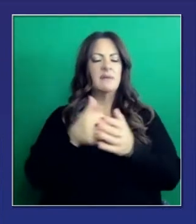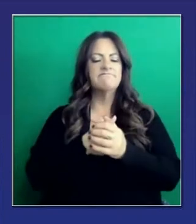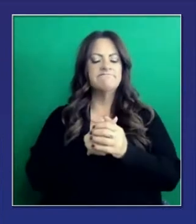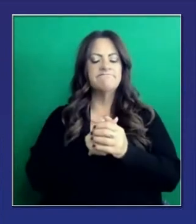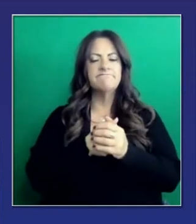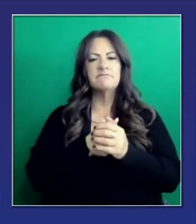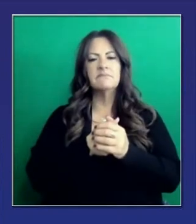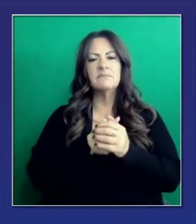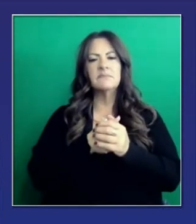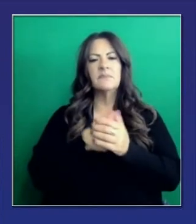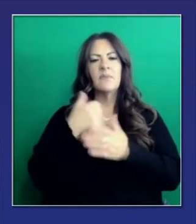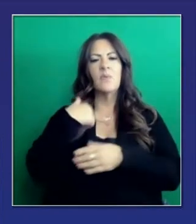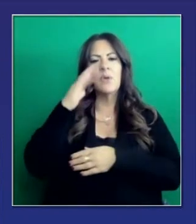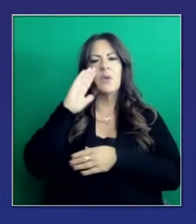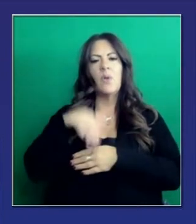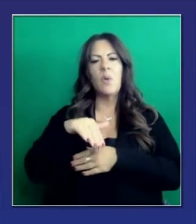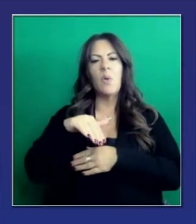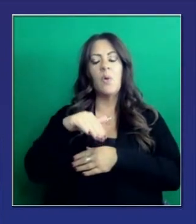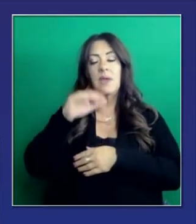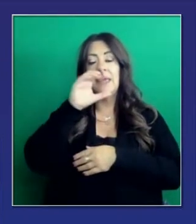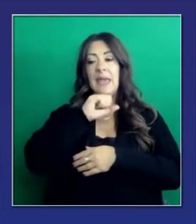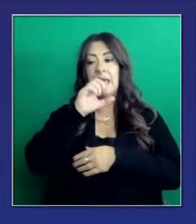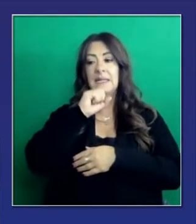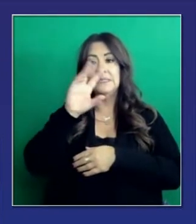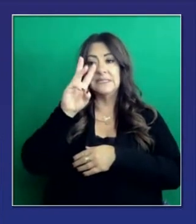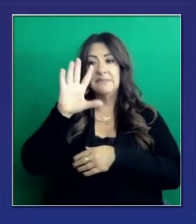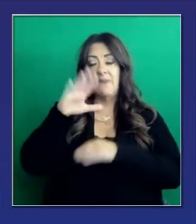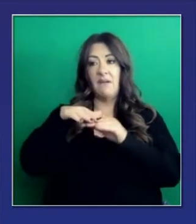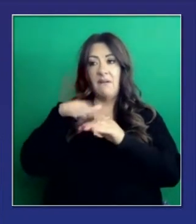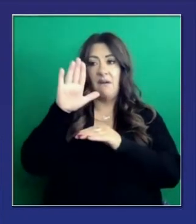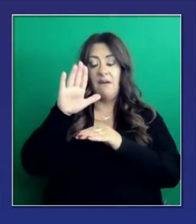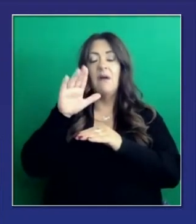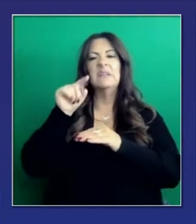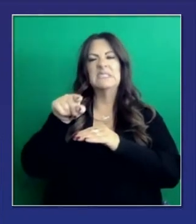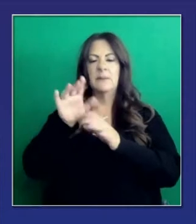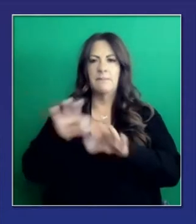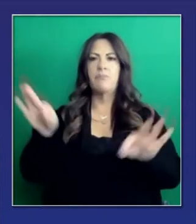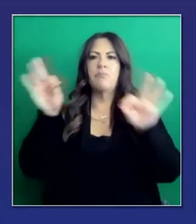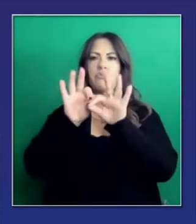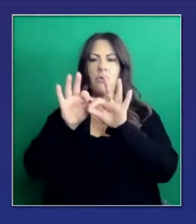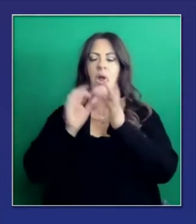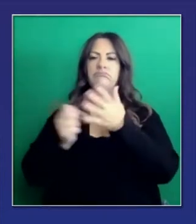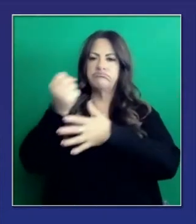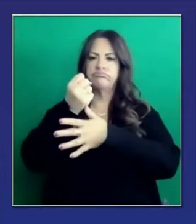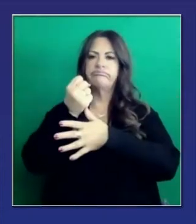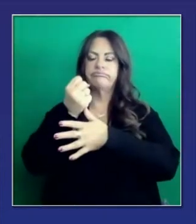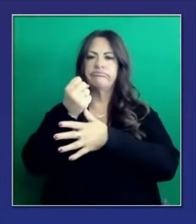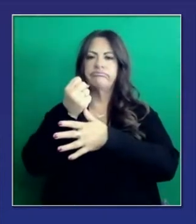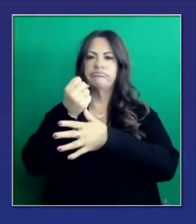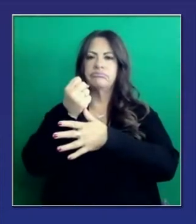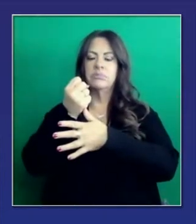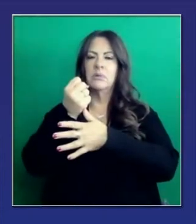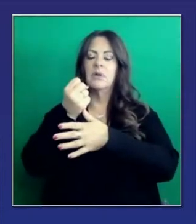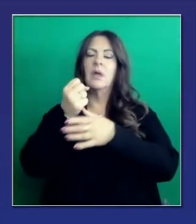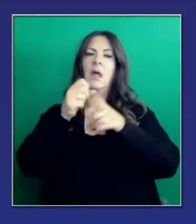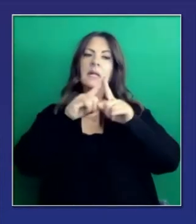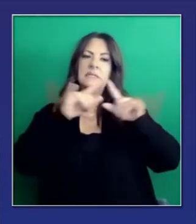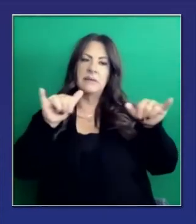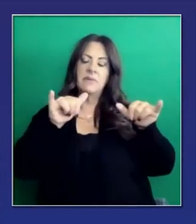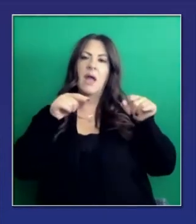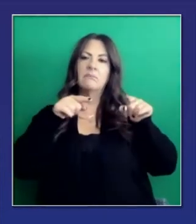medicamentos. Sabemos que tenemos que darle prioridad a los demás de 65 años junto con